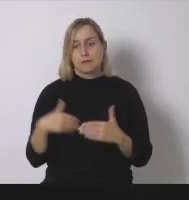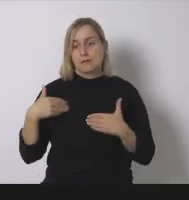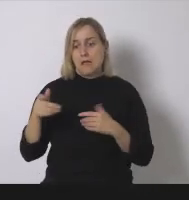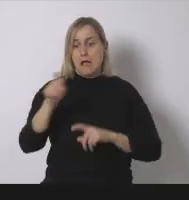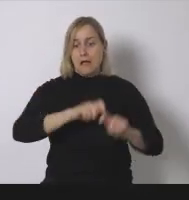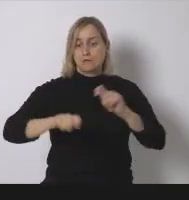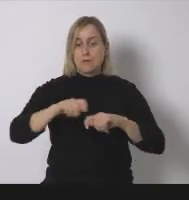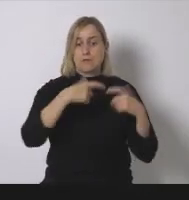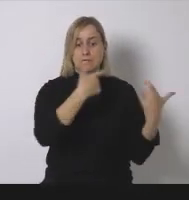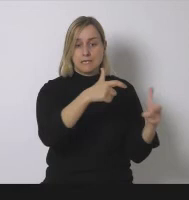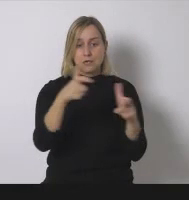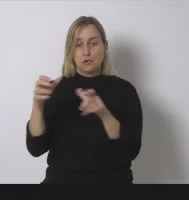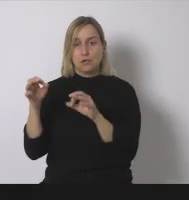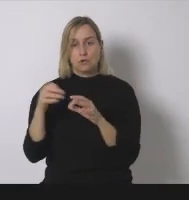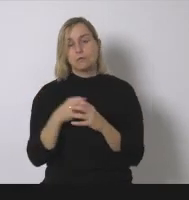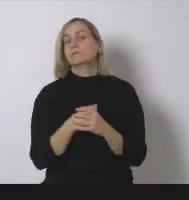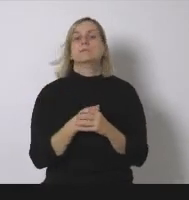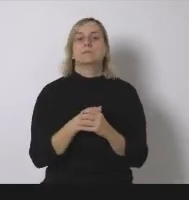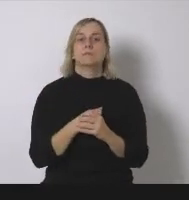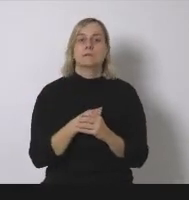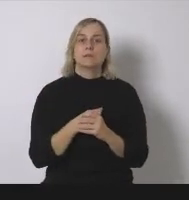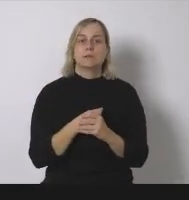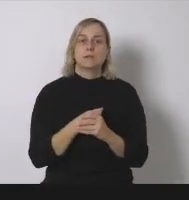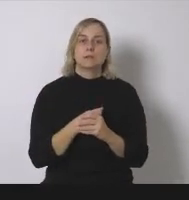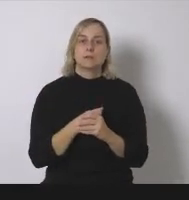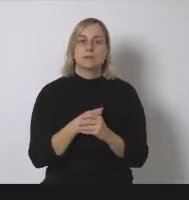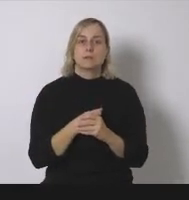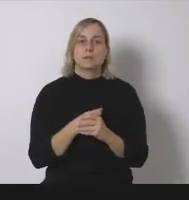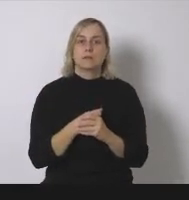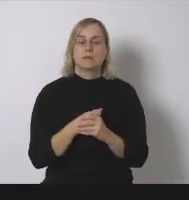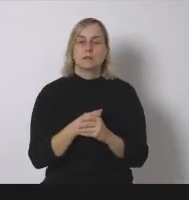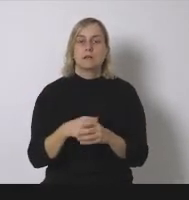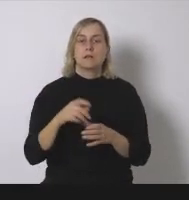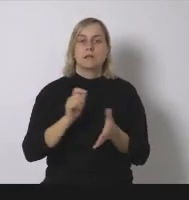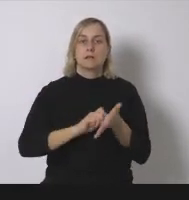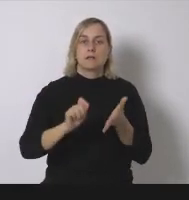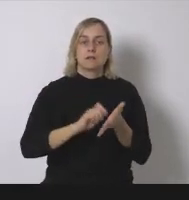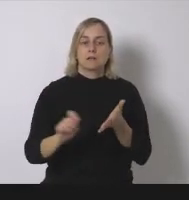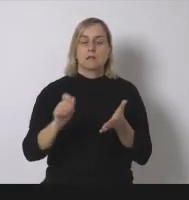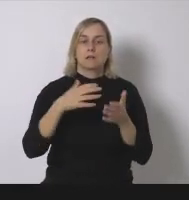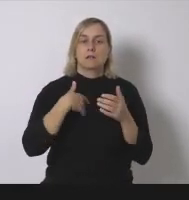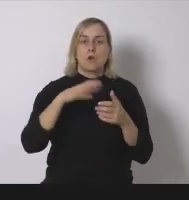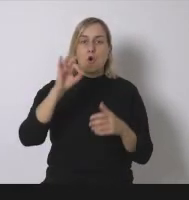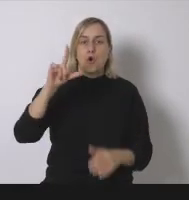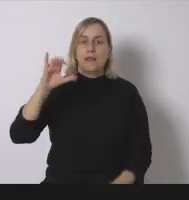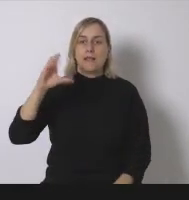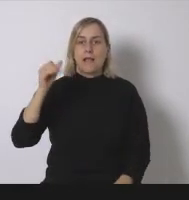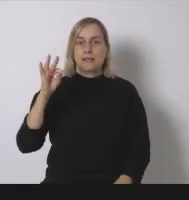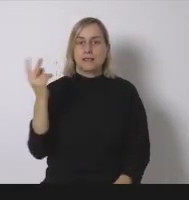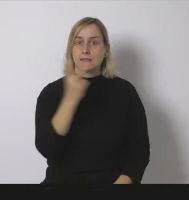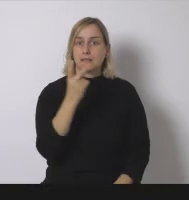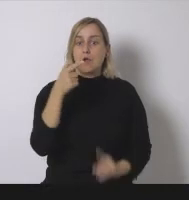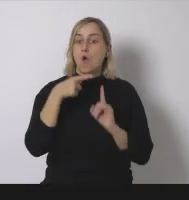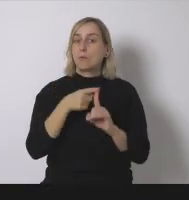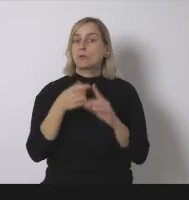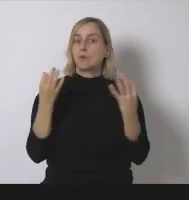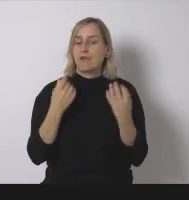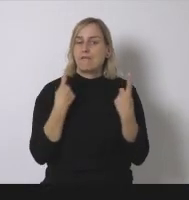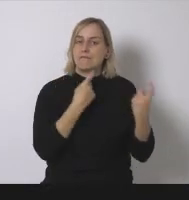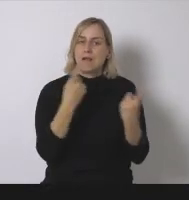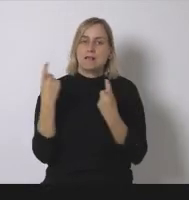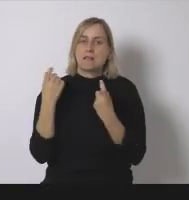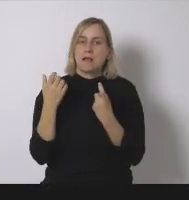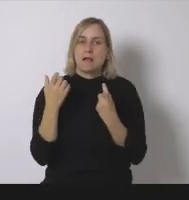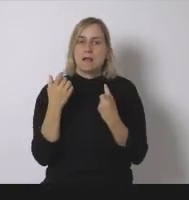UNEFCAT que es la delegación de UNEF en Cataluña y Olicat para cumplir este objetivo haría falta del orden de 6.000 megavatios adicionales de